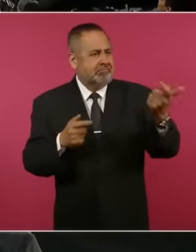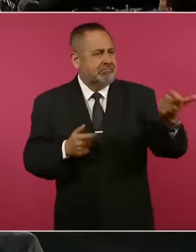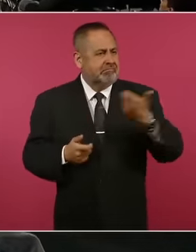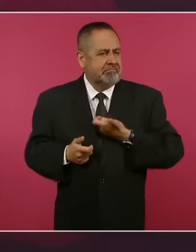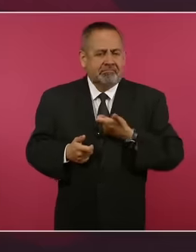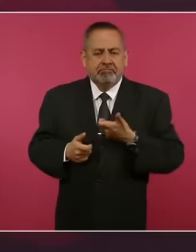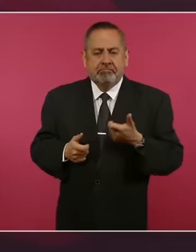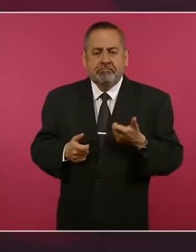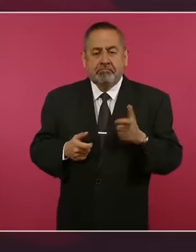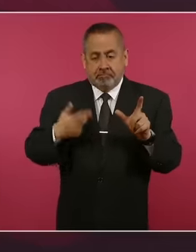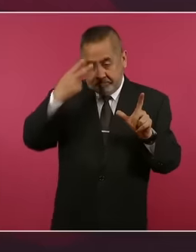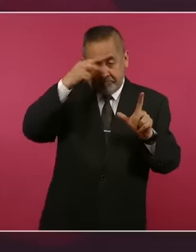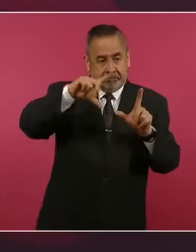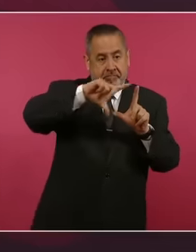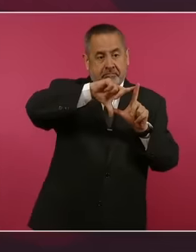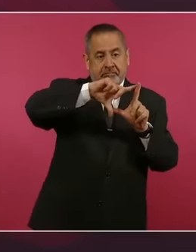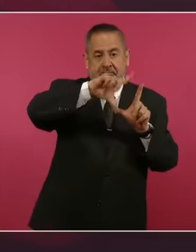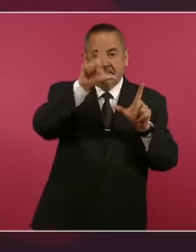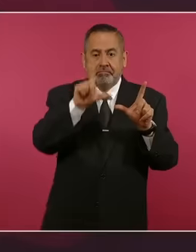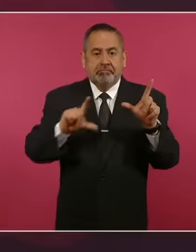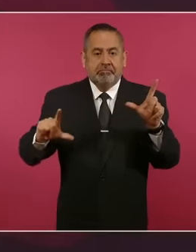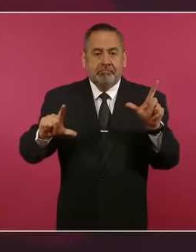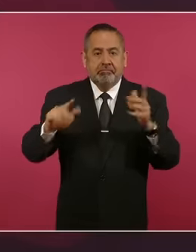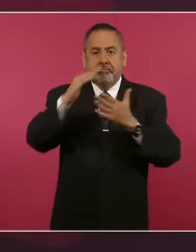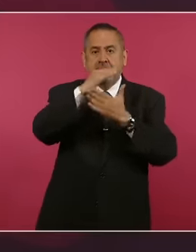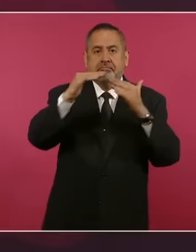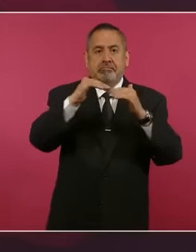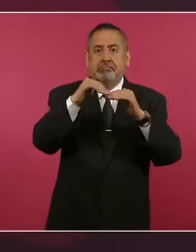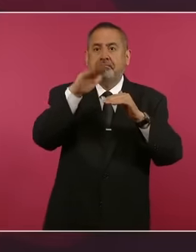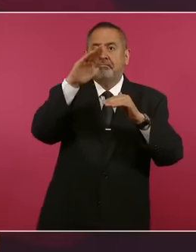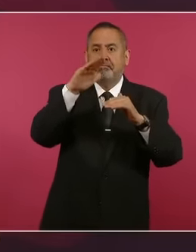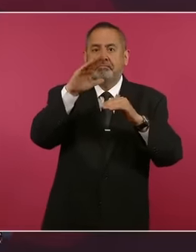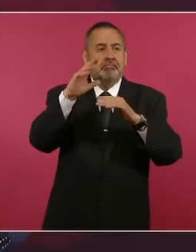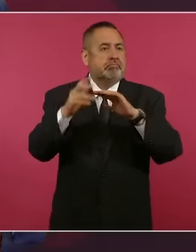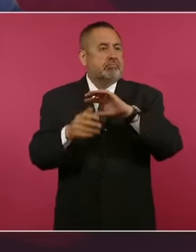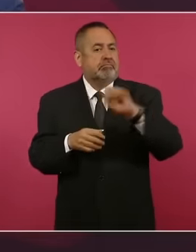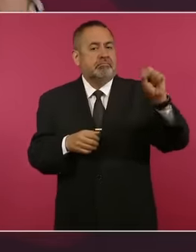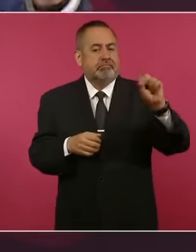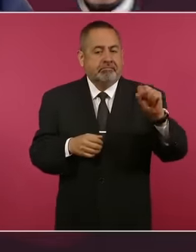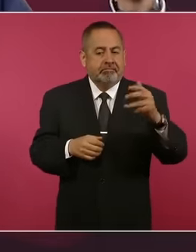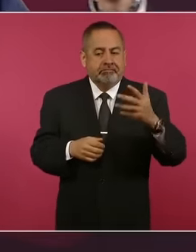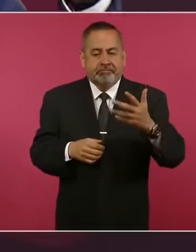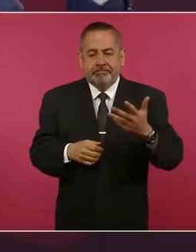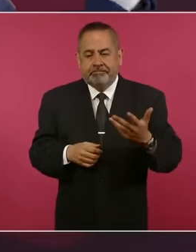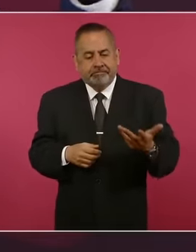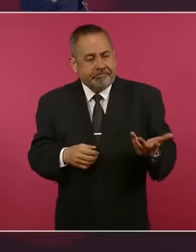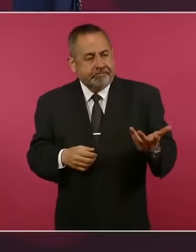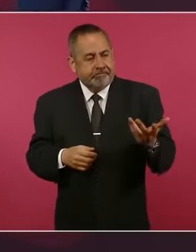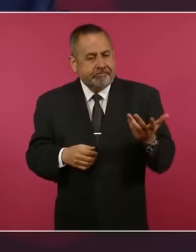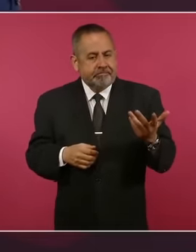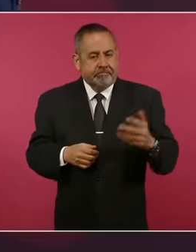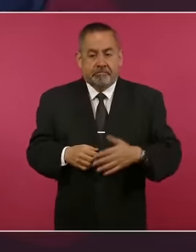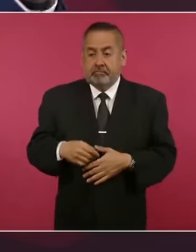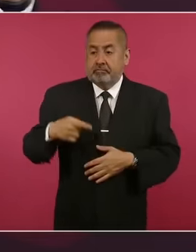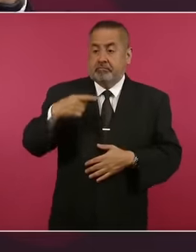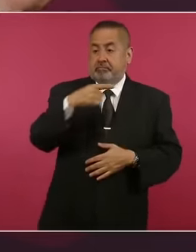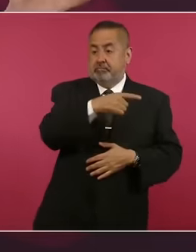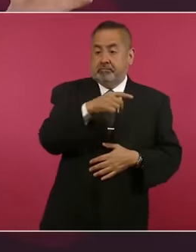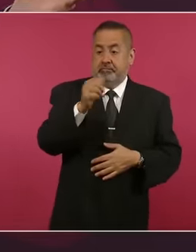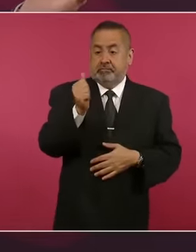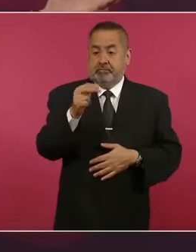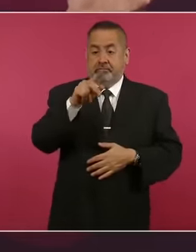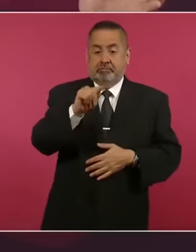la mesilla, y se convierte en Alteza Serenísima,